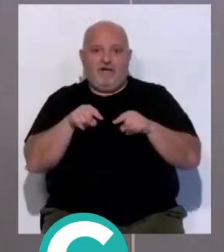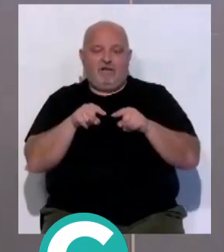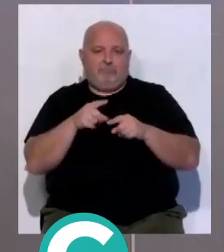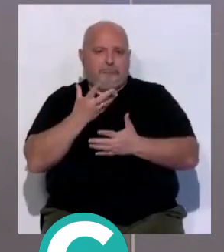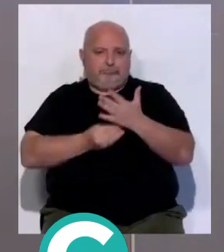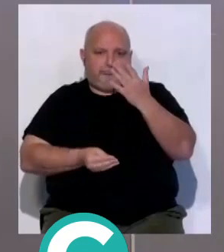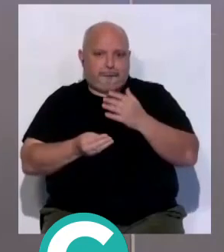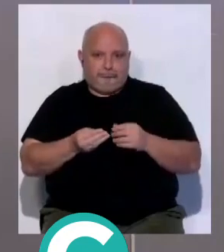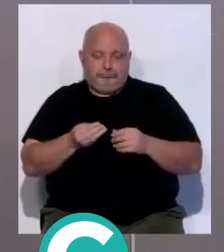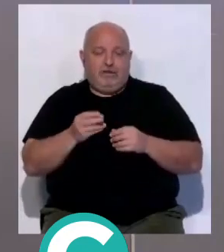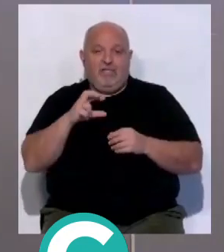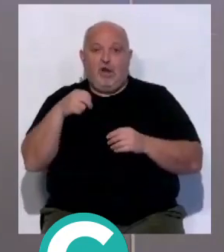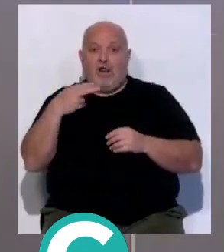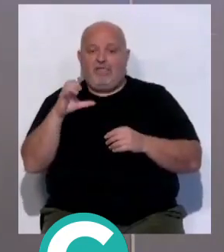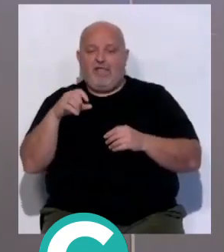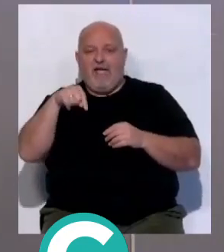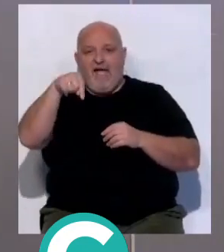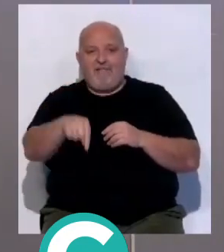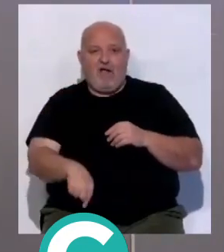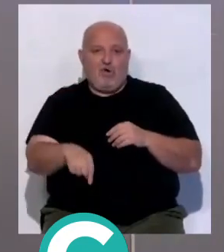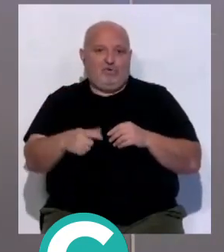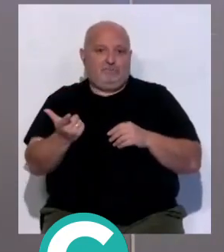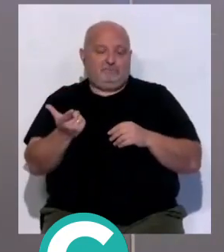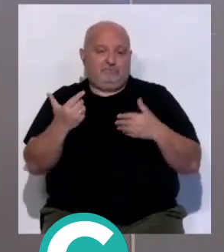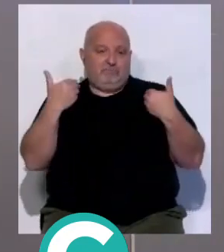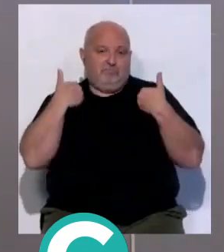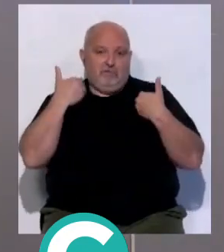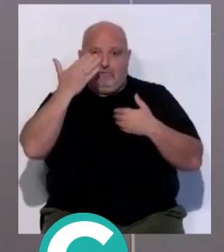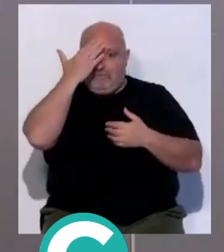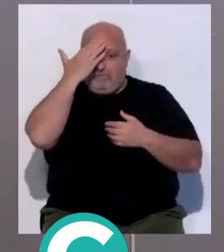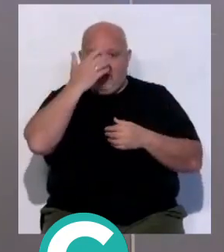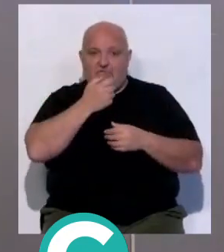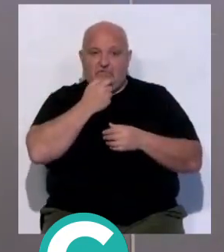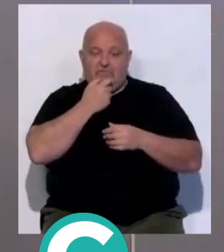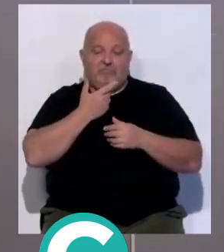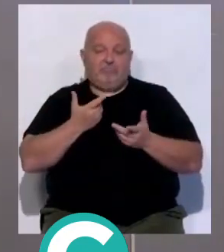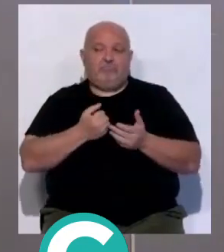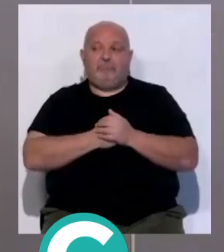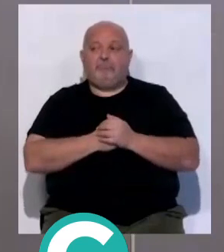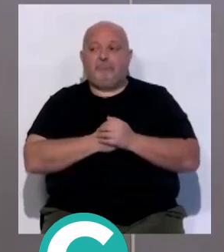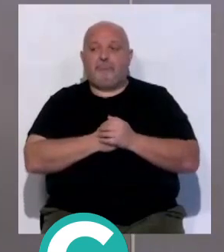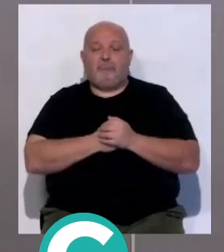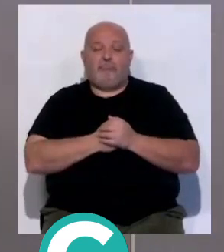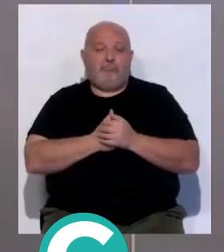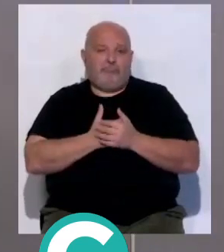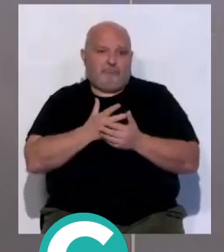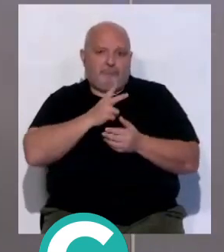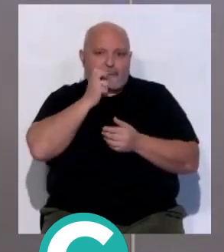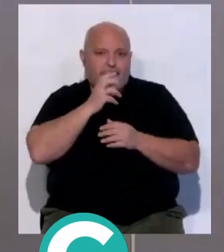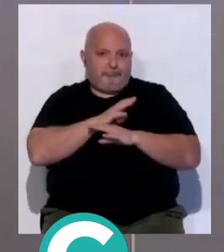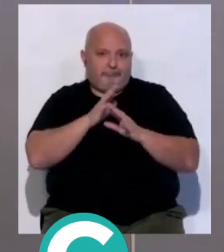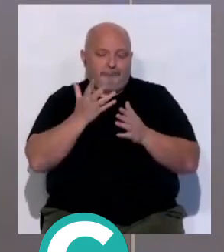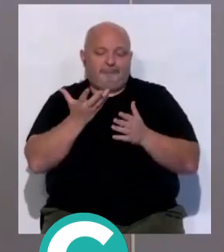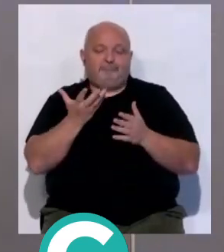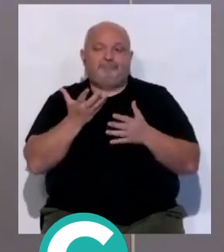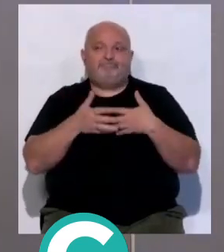del Cerro Grande abajo, como árbitro principal. Y fue, bueno, lamentable lo que se